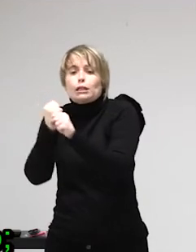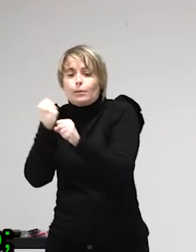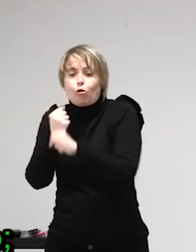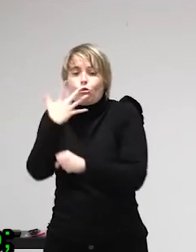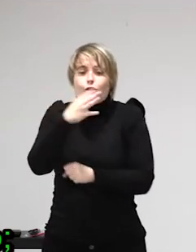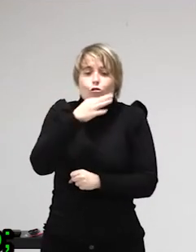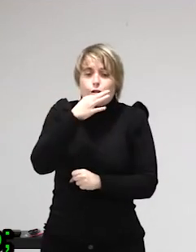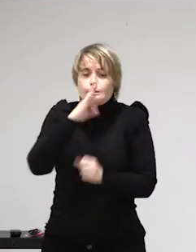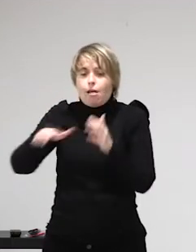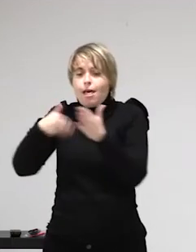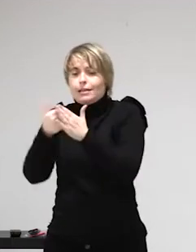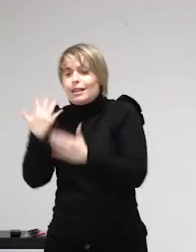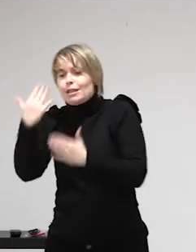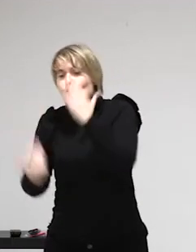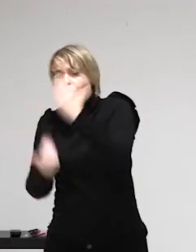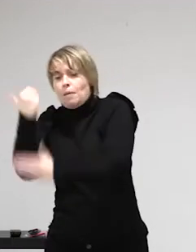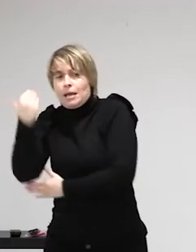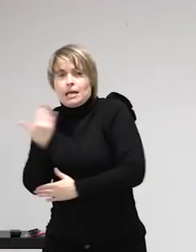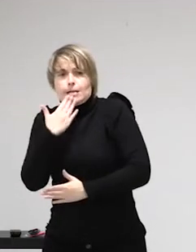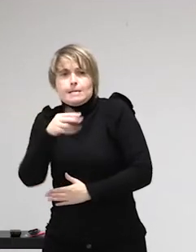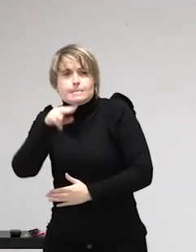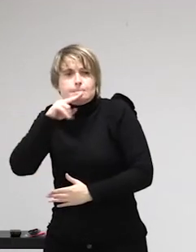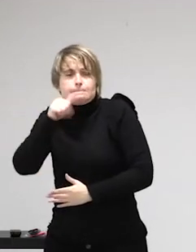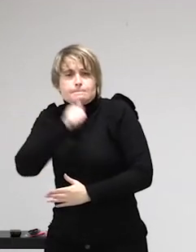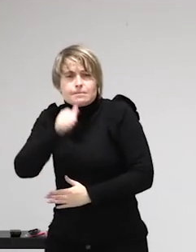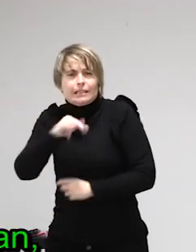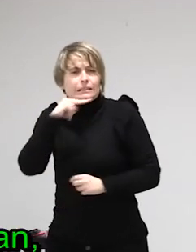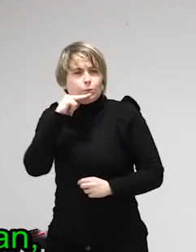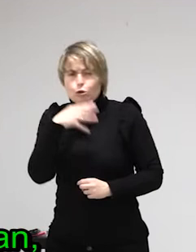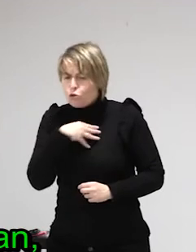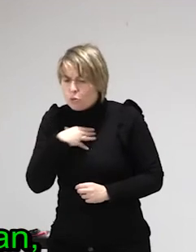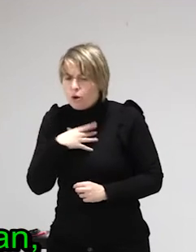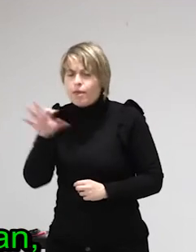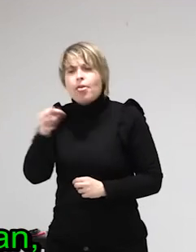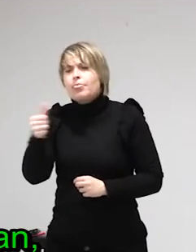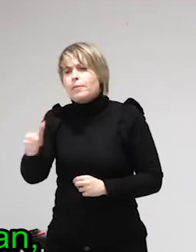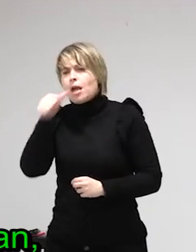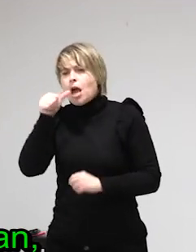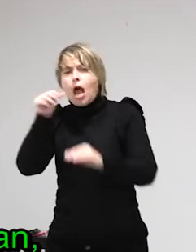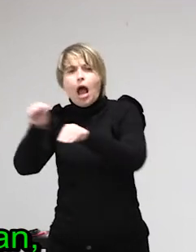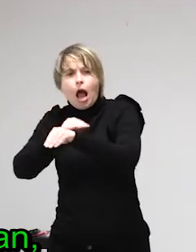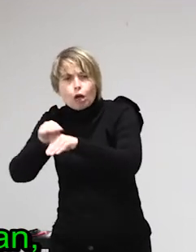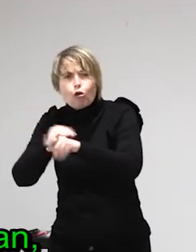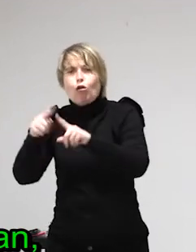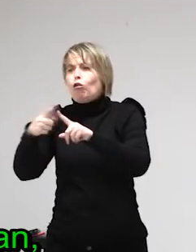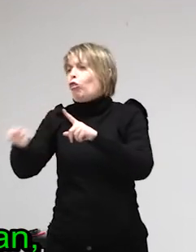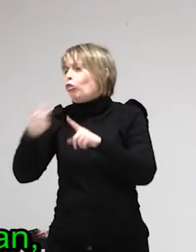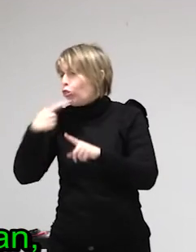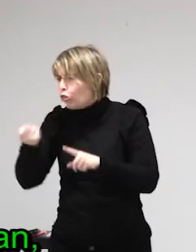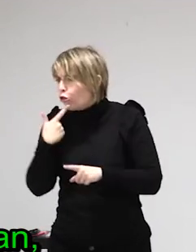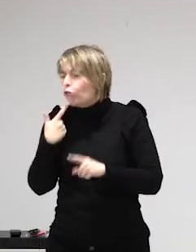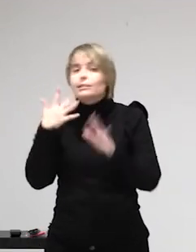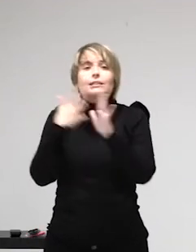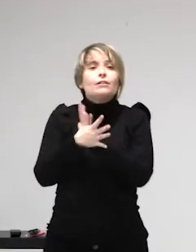desde un punto de vista teórico ya sabemos que luego a cada reforma laboral cada vez peor, que luego los convenios no se